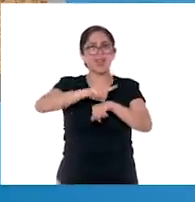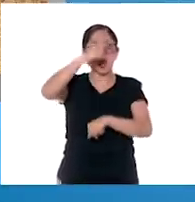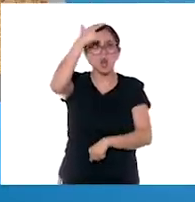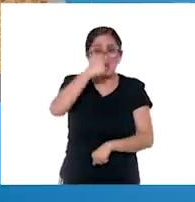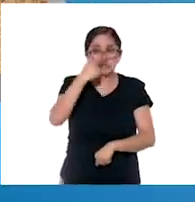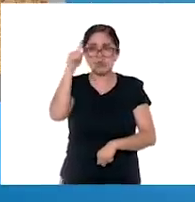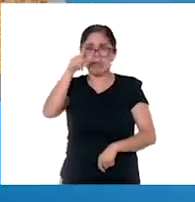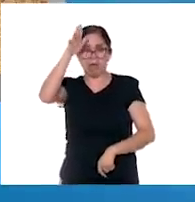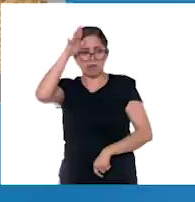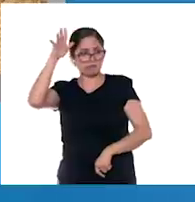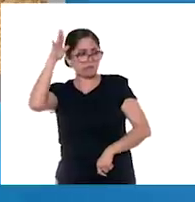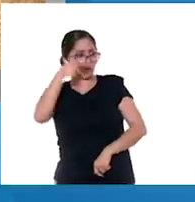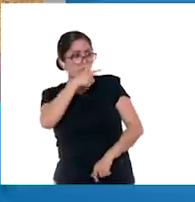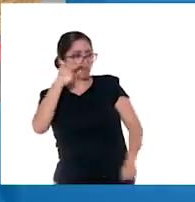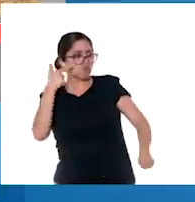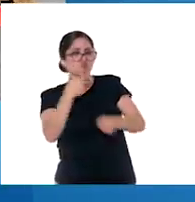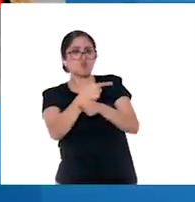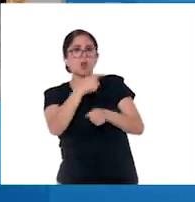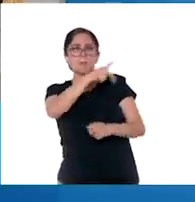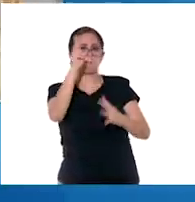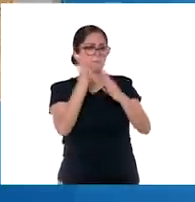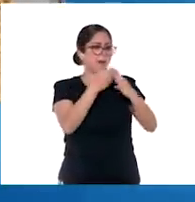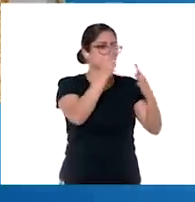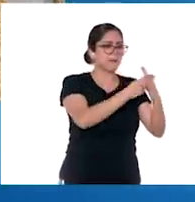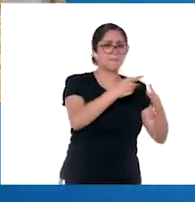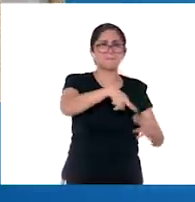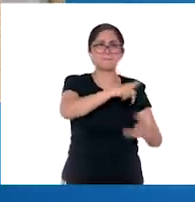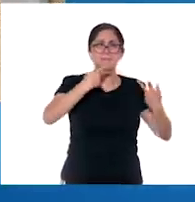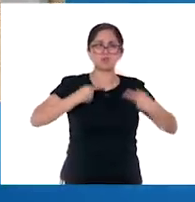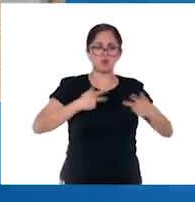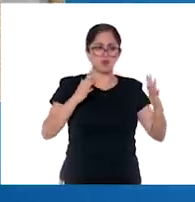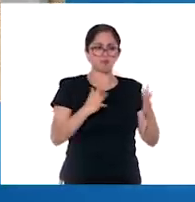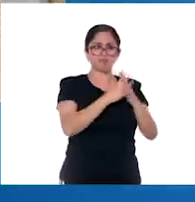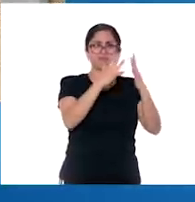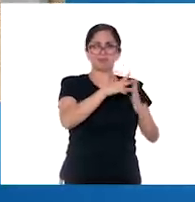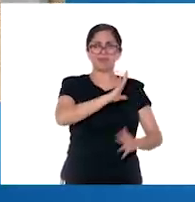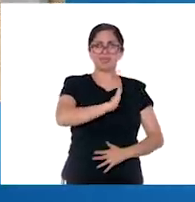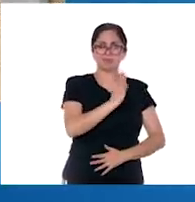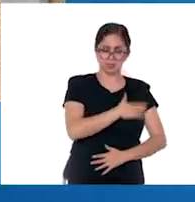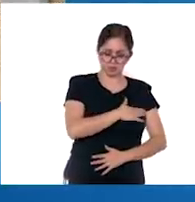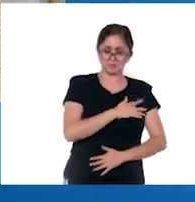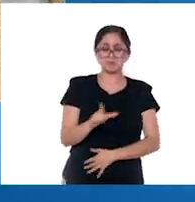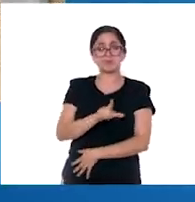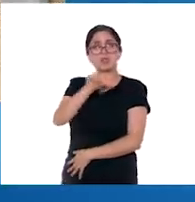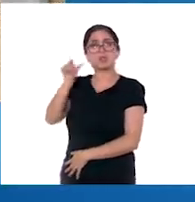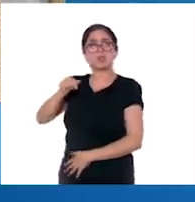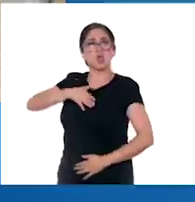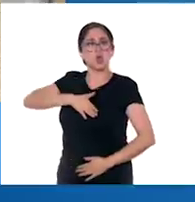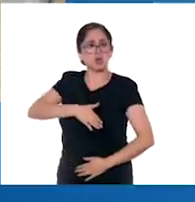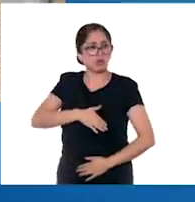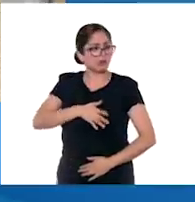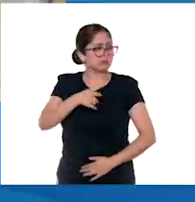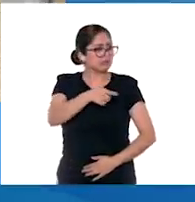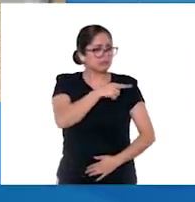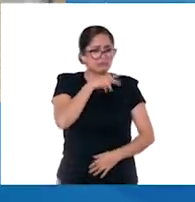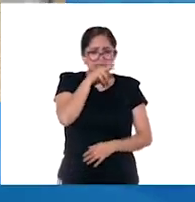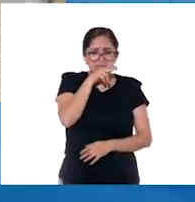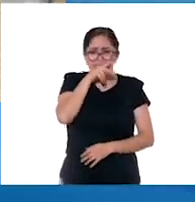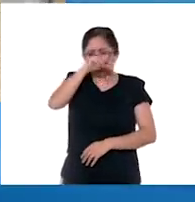pero los aztecas los descubrieron y mataron a la mitad del ejército español. Tras esto, Cortés se paró a las afueras del lago y comenzó a llorar,